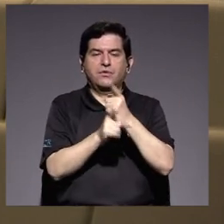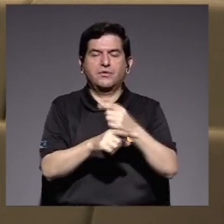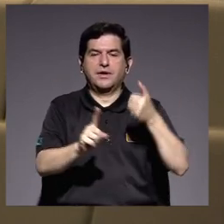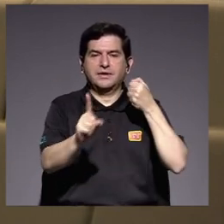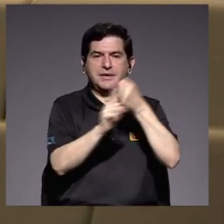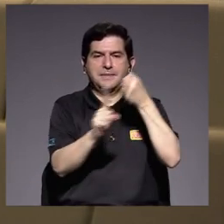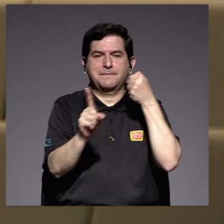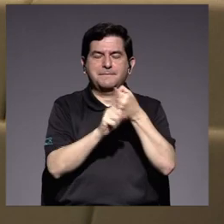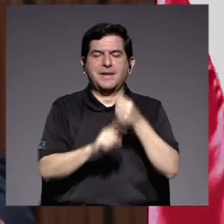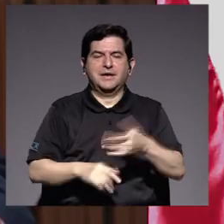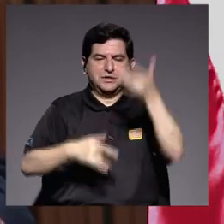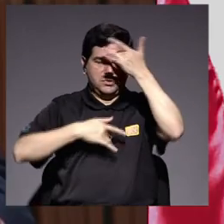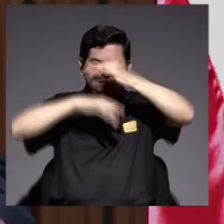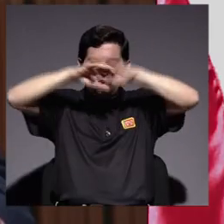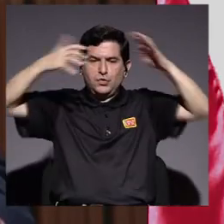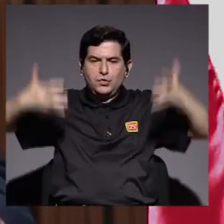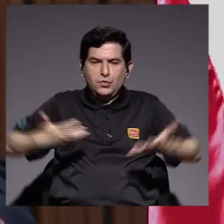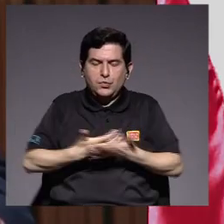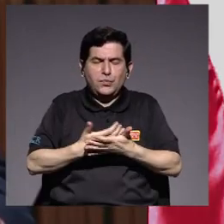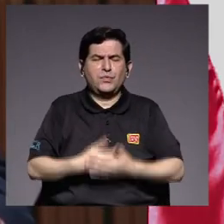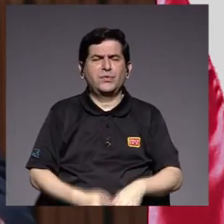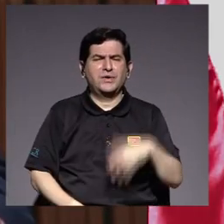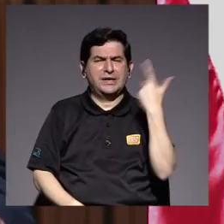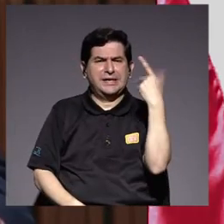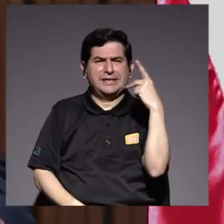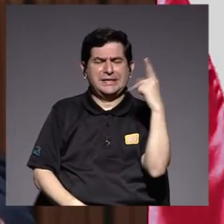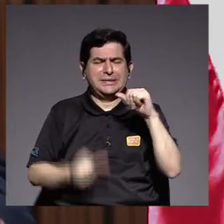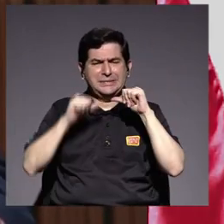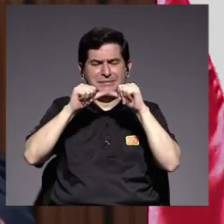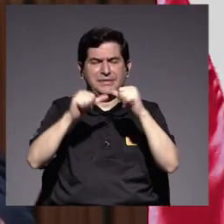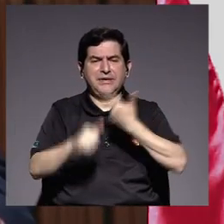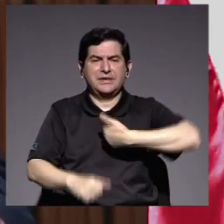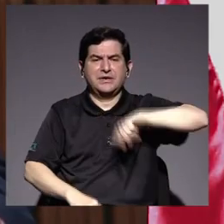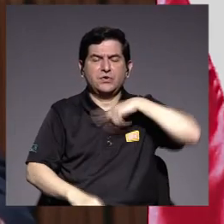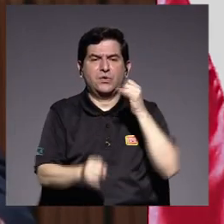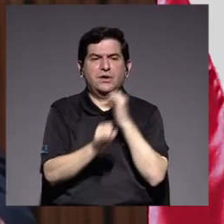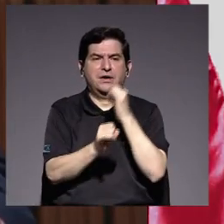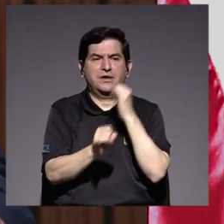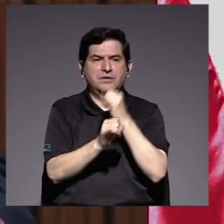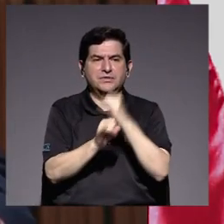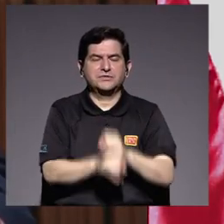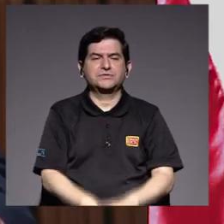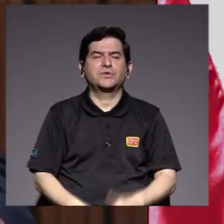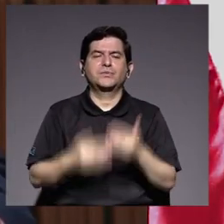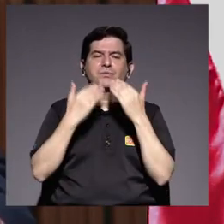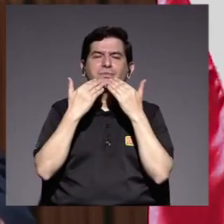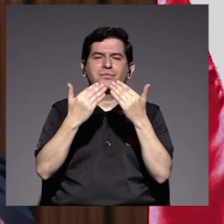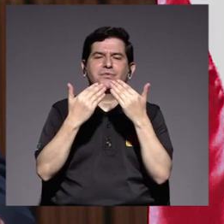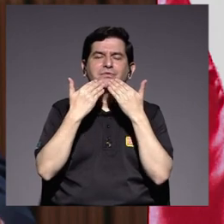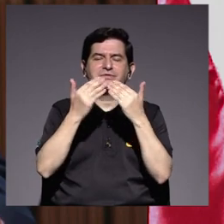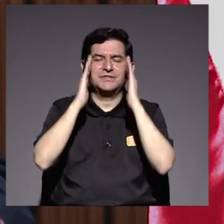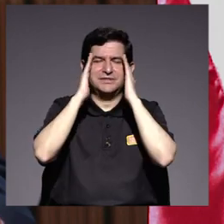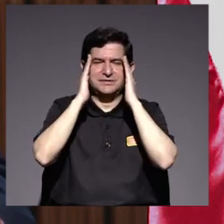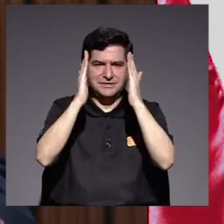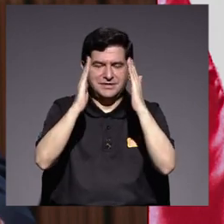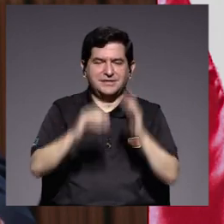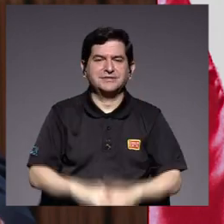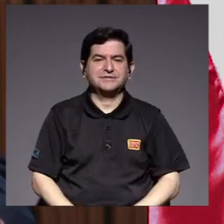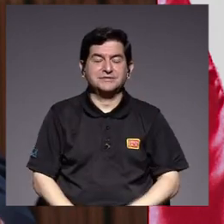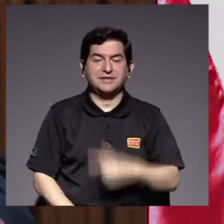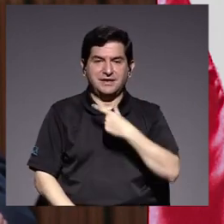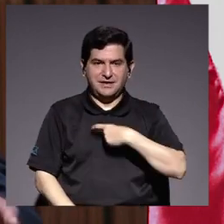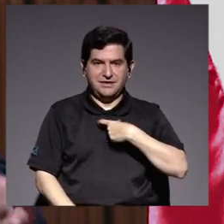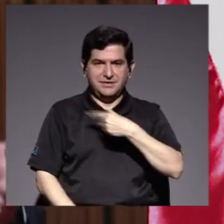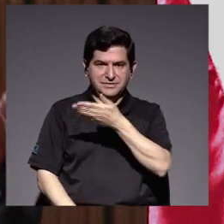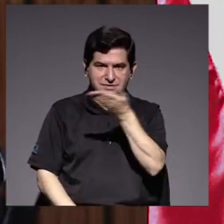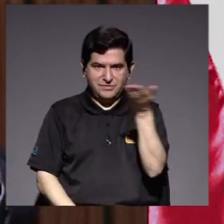impactos de la pandemia y la amenaza constante a nuestra institucionalidad les agradezco muchísimo por la atención y les deseo que